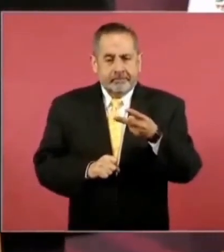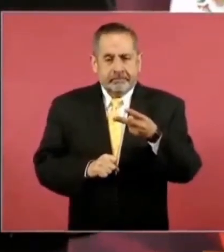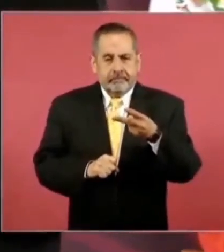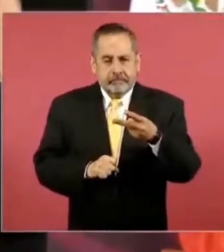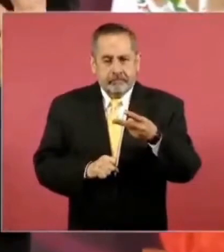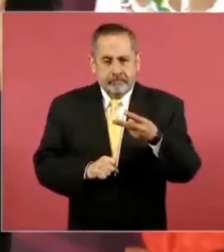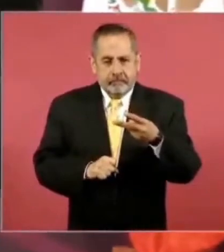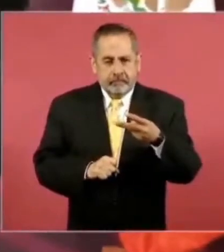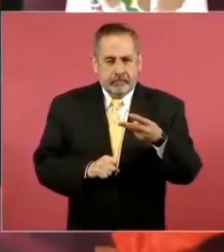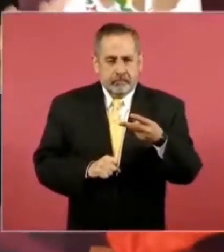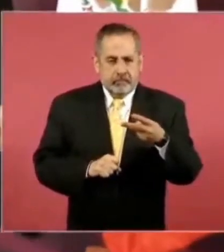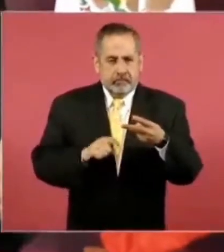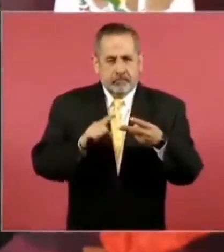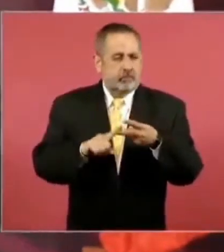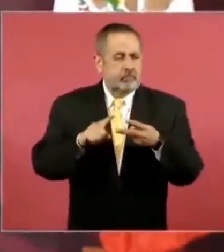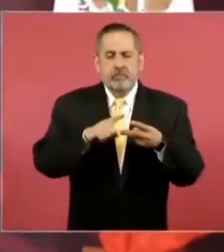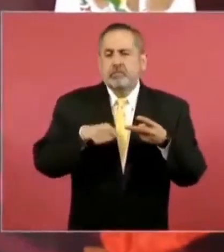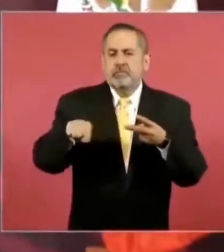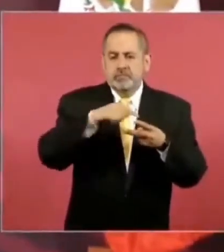tienen como se sabe